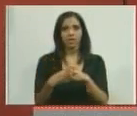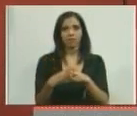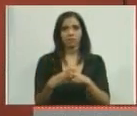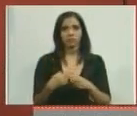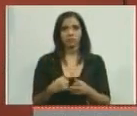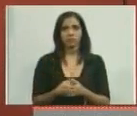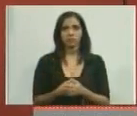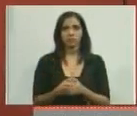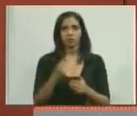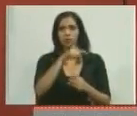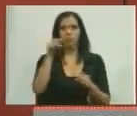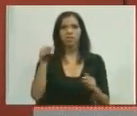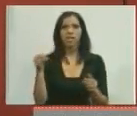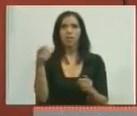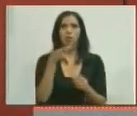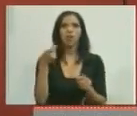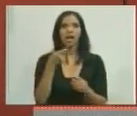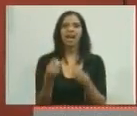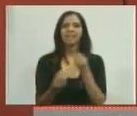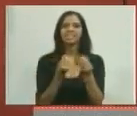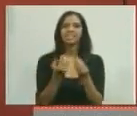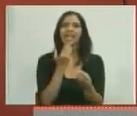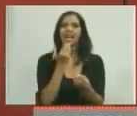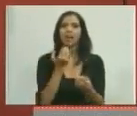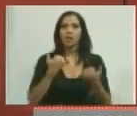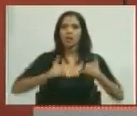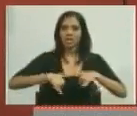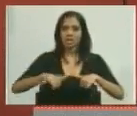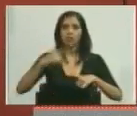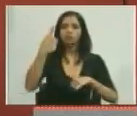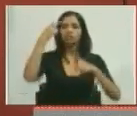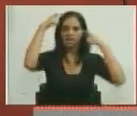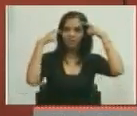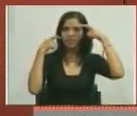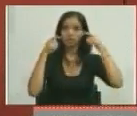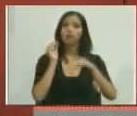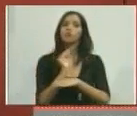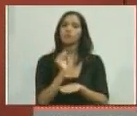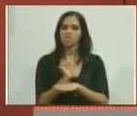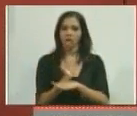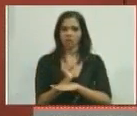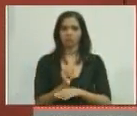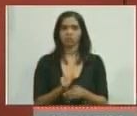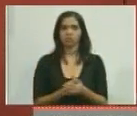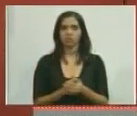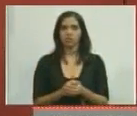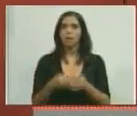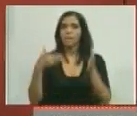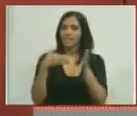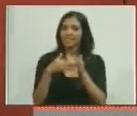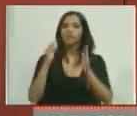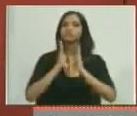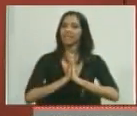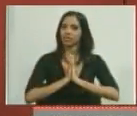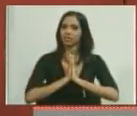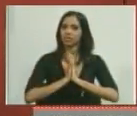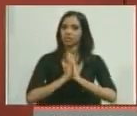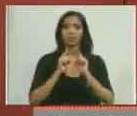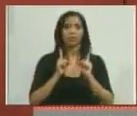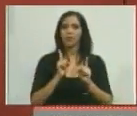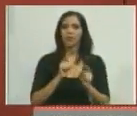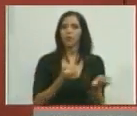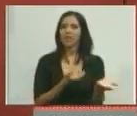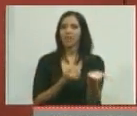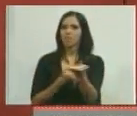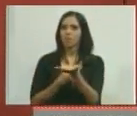Que ustedes intenten hacerle algo a un hijo de un chavista. Tengan cuidado. Métanse con el santo, pero no con la